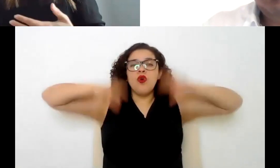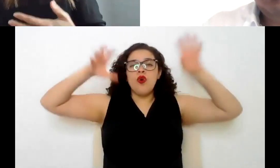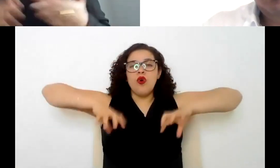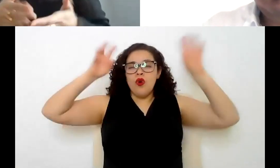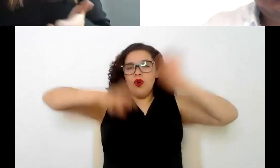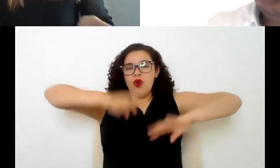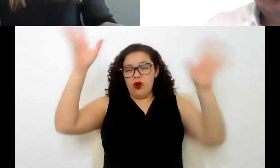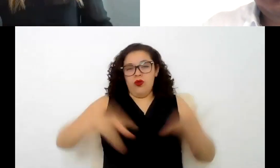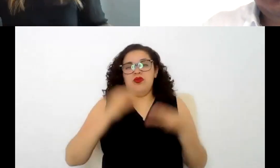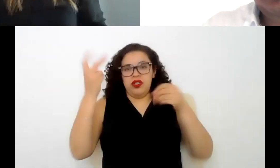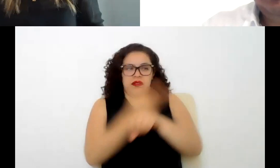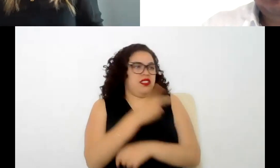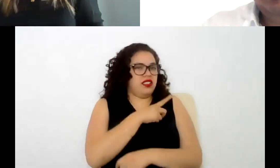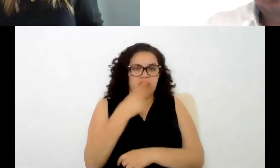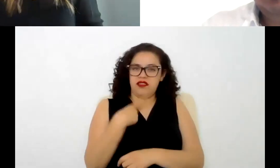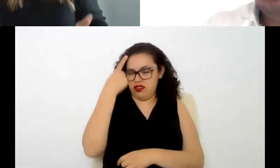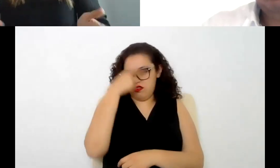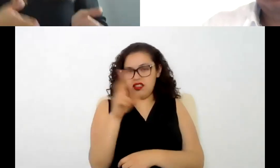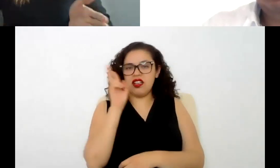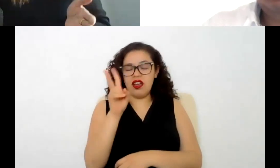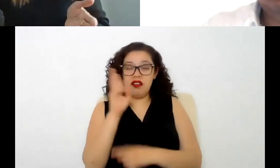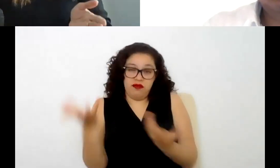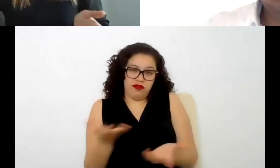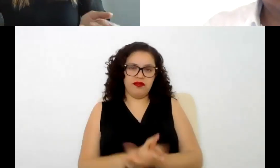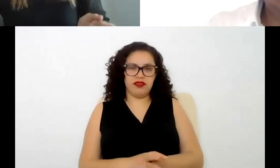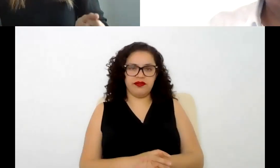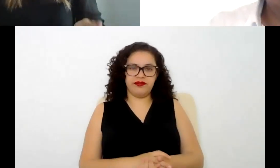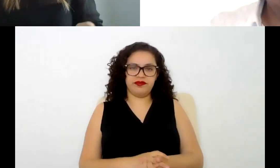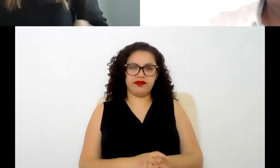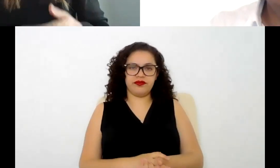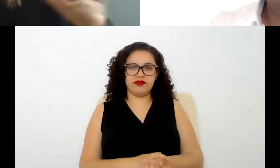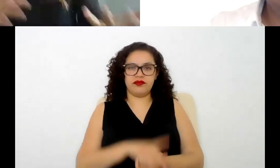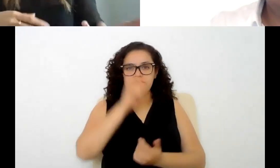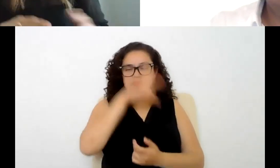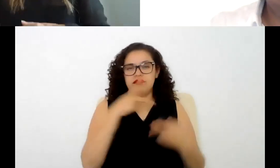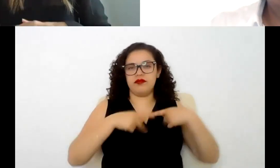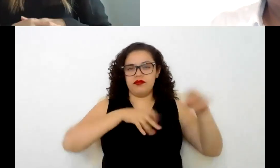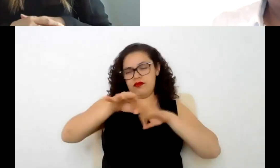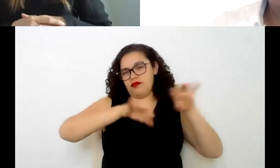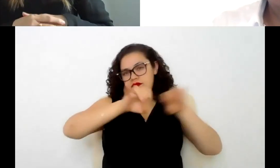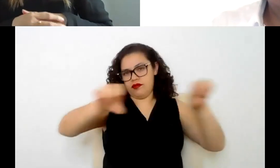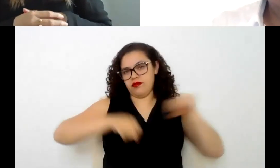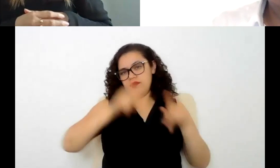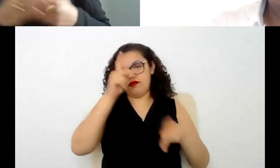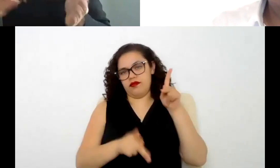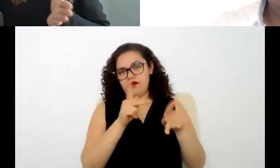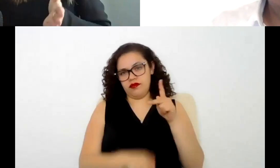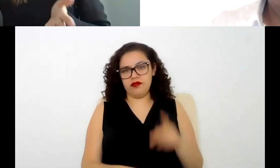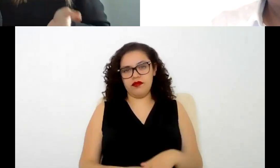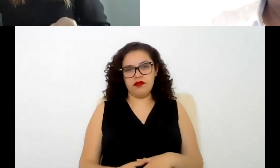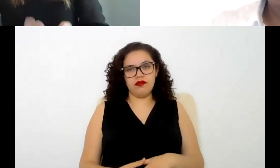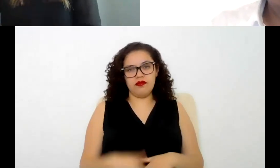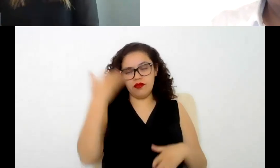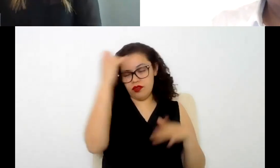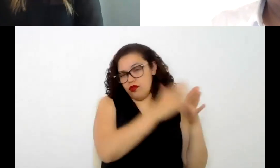meses y pues eso interrumpe por ejemplo ciertas obras ¿no? entonces interrumpe también el trabajo de este tipo de trabajadores y pues el